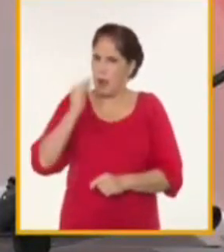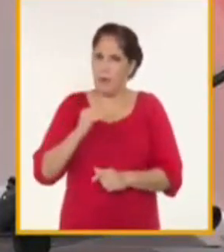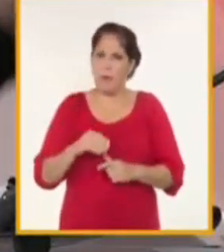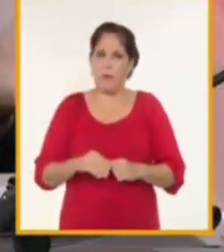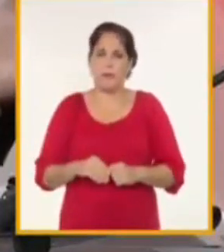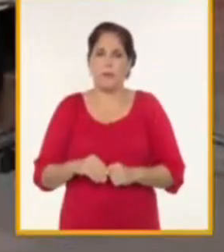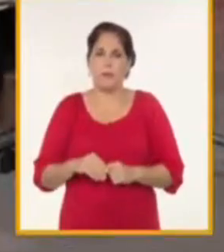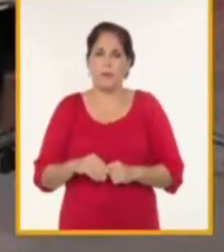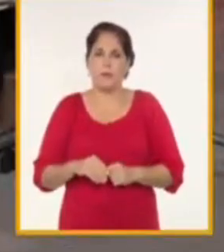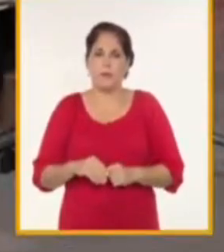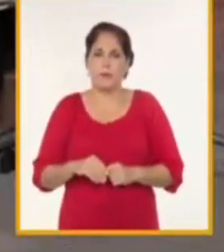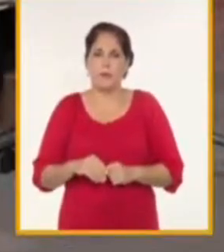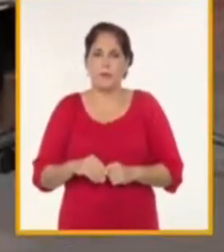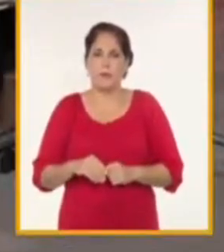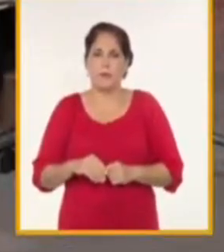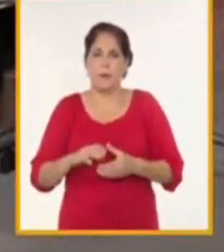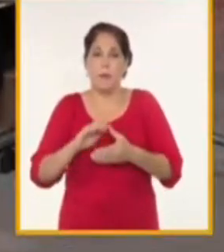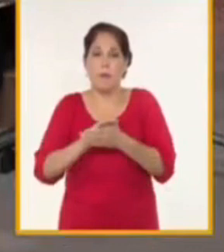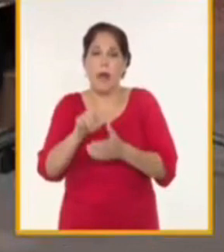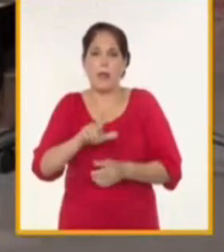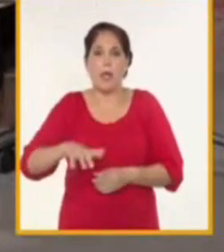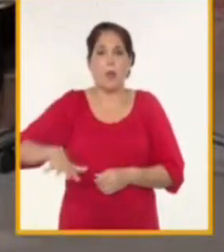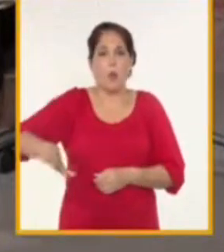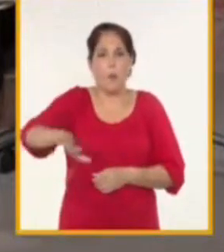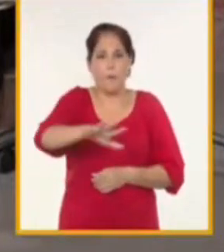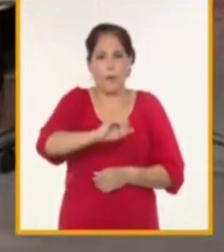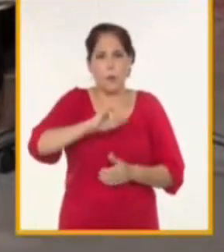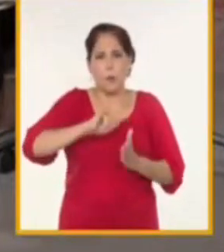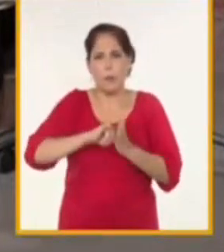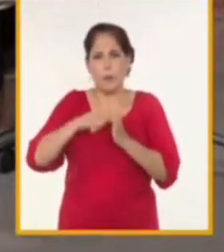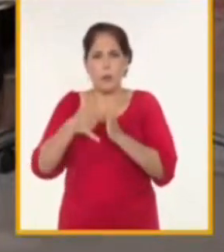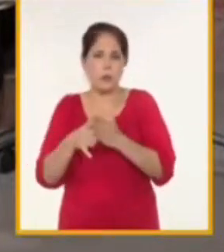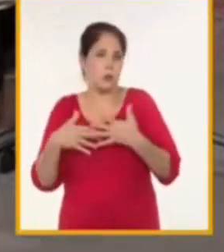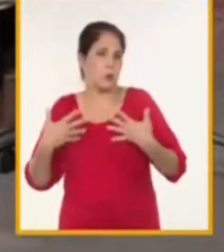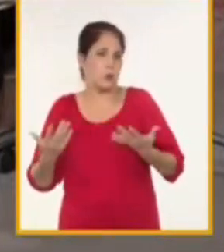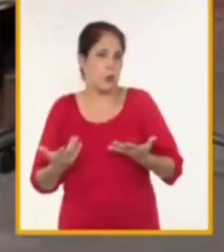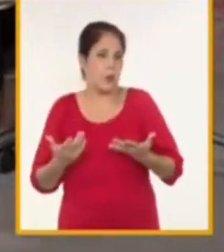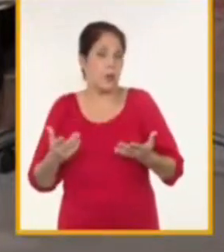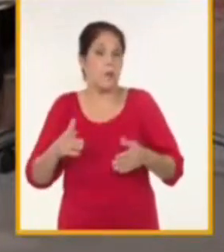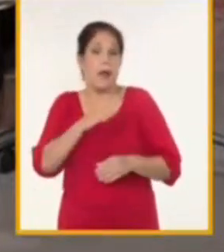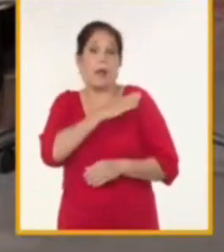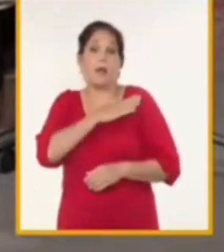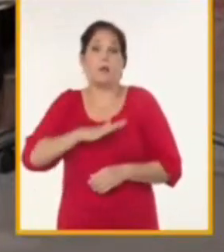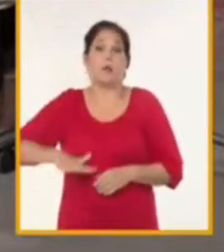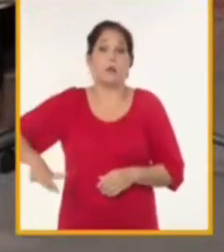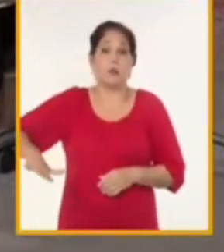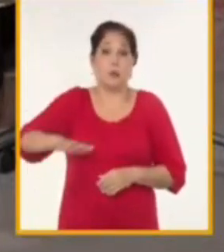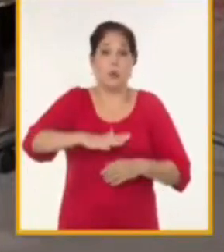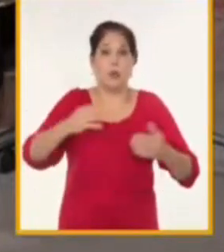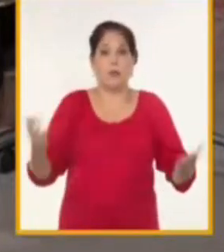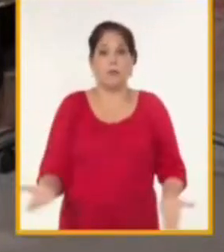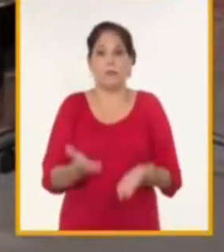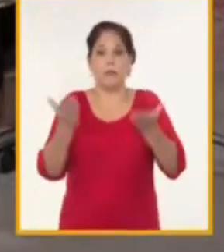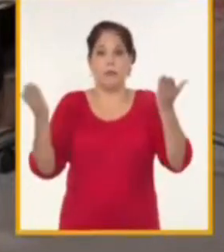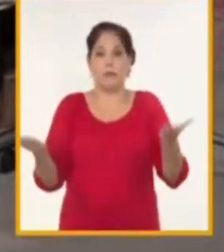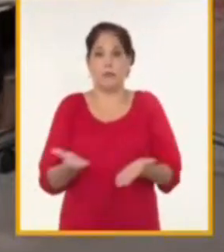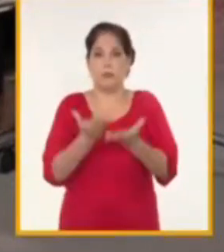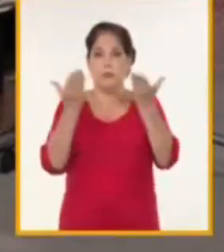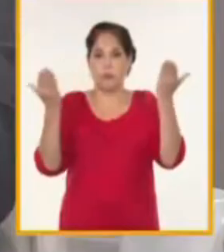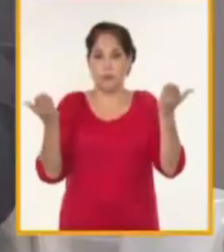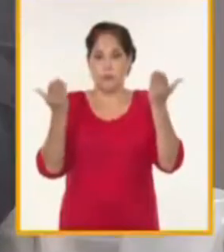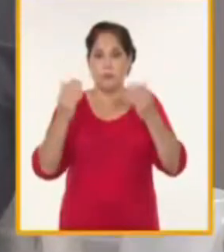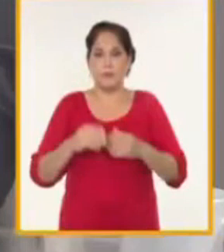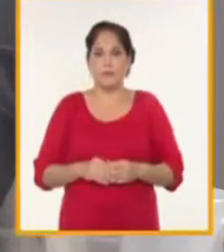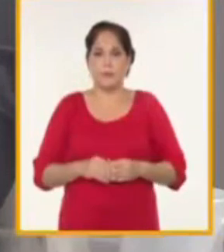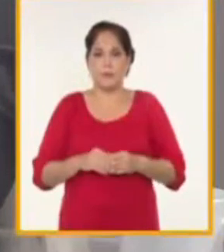Ana para la zona en su conjunto cuáles son las proyecciones para que la zona siga avanzando y para que siga contribuyendo a la economía del país en primer